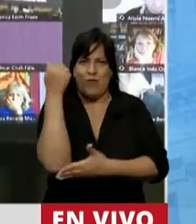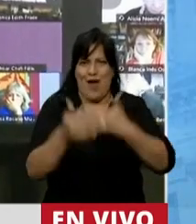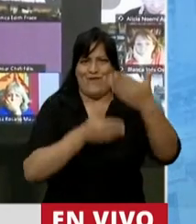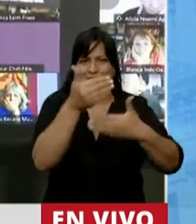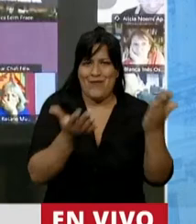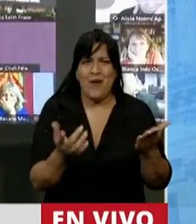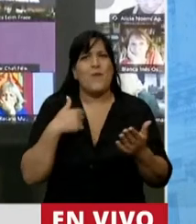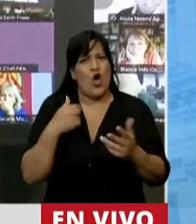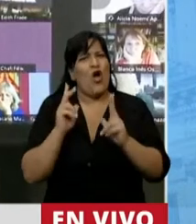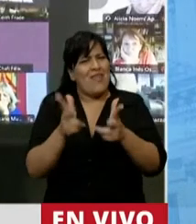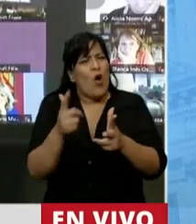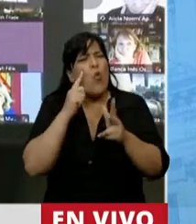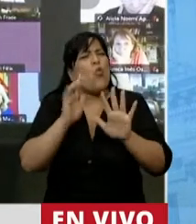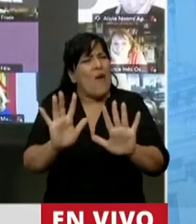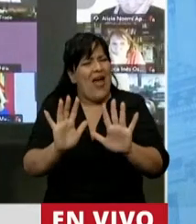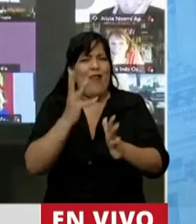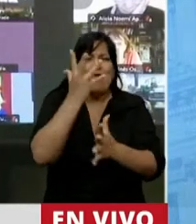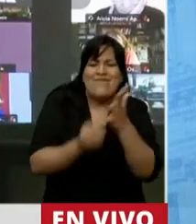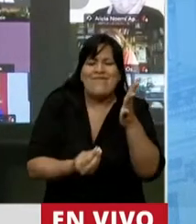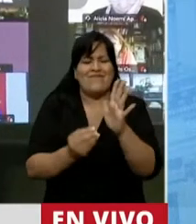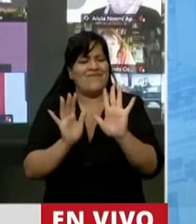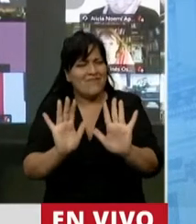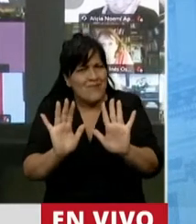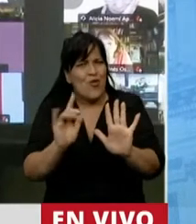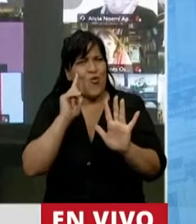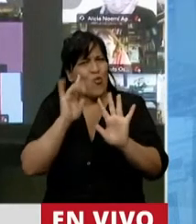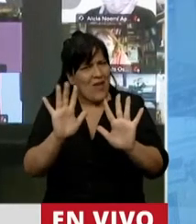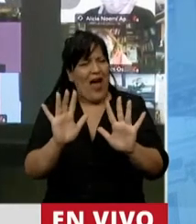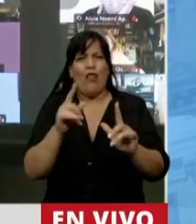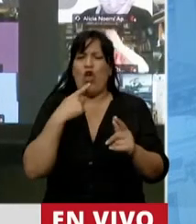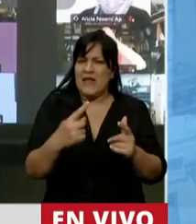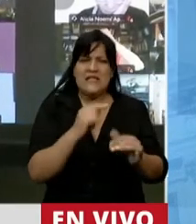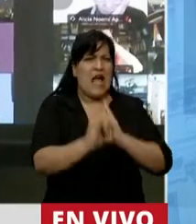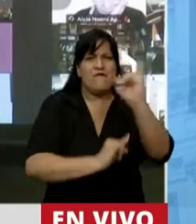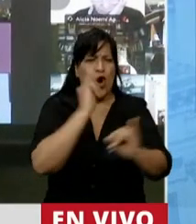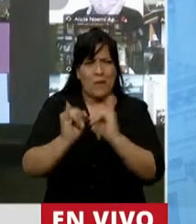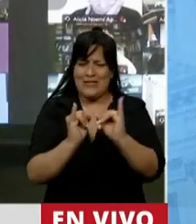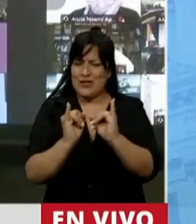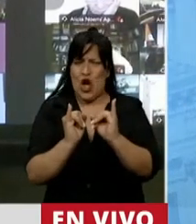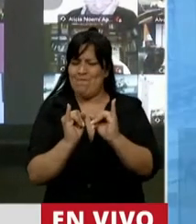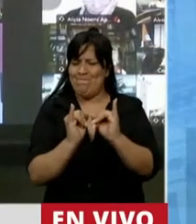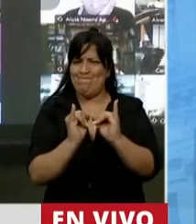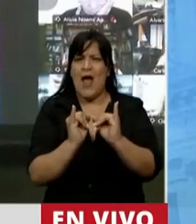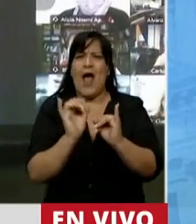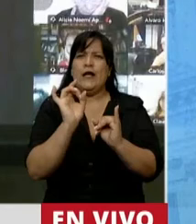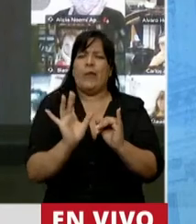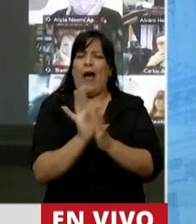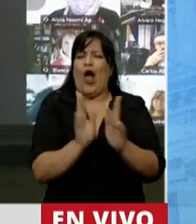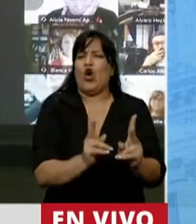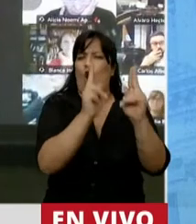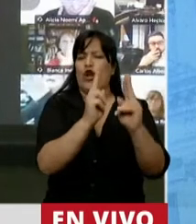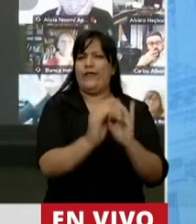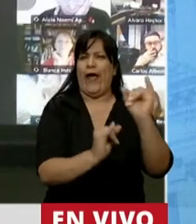Así que digo, tengamos cuidado de no estar presentando datos sólo para recortar aquellos